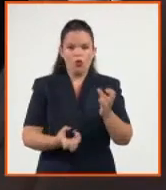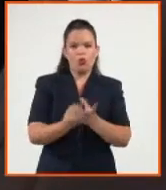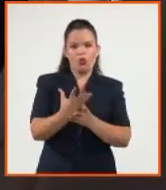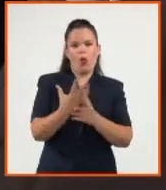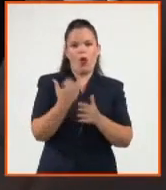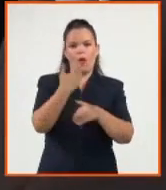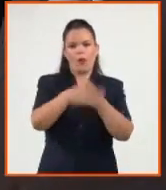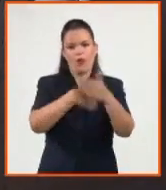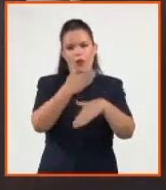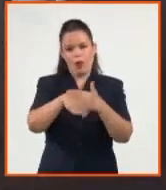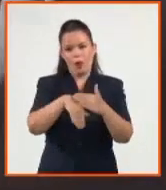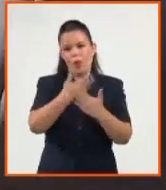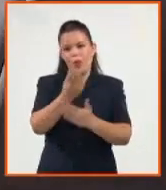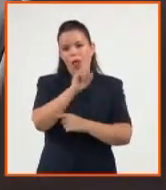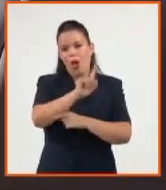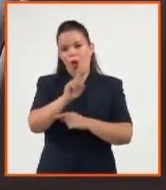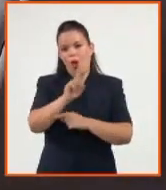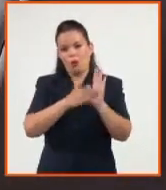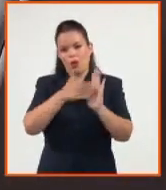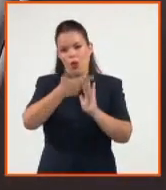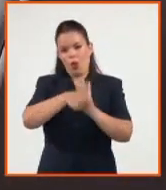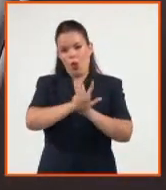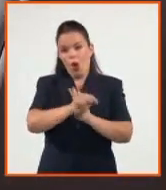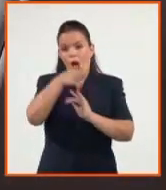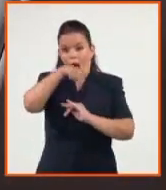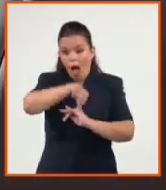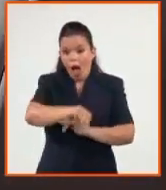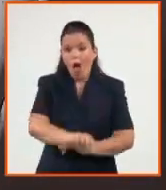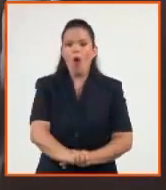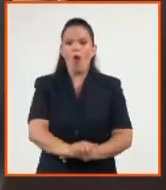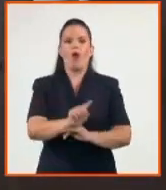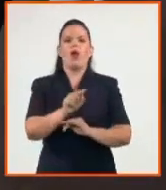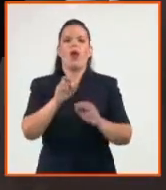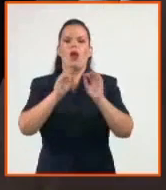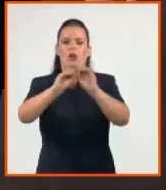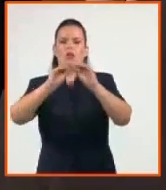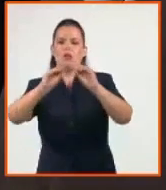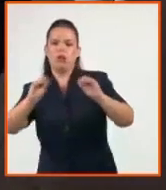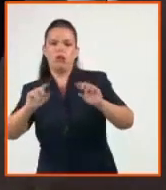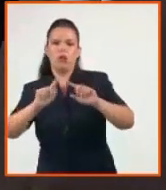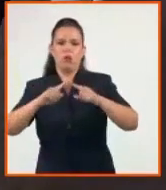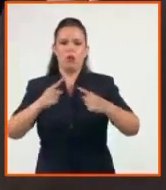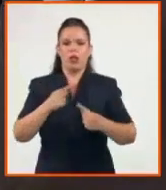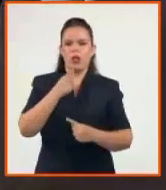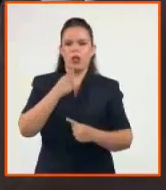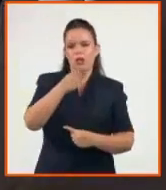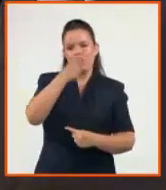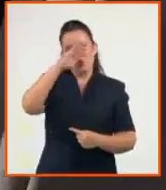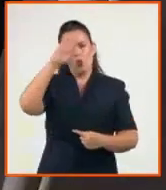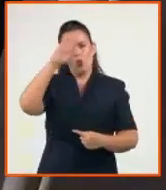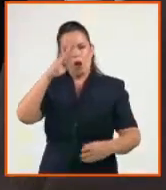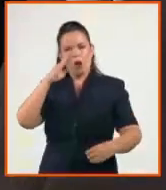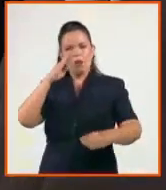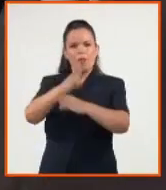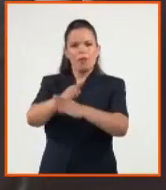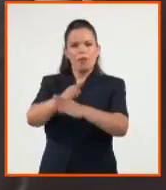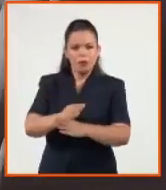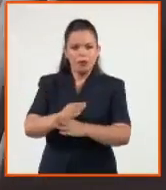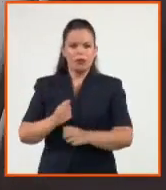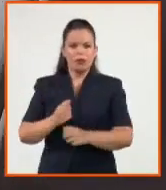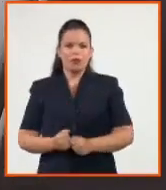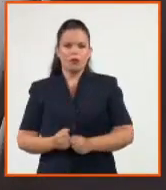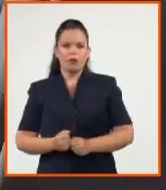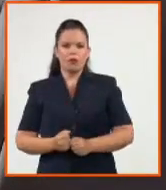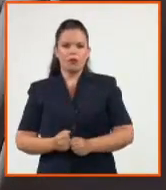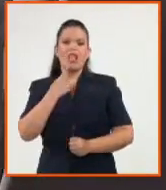del 11 de julio, ahora hablan de una acción de censura, una acción de que el gobierno trata de acallar las voces en la